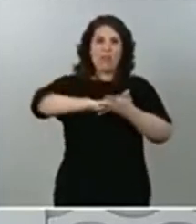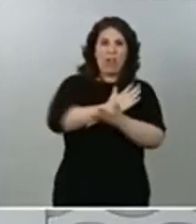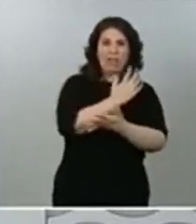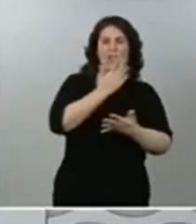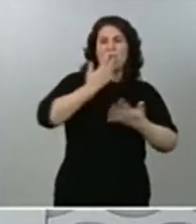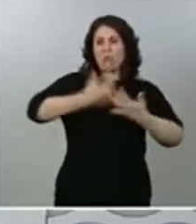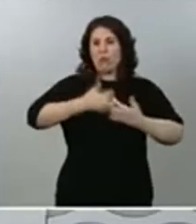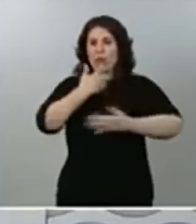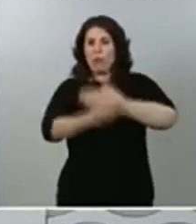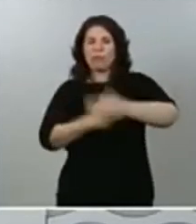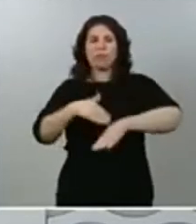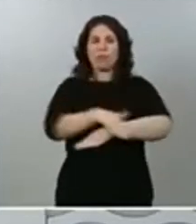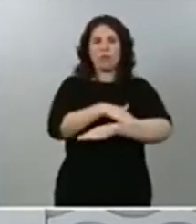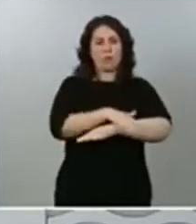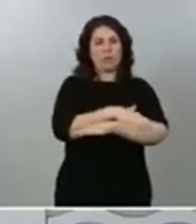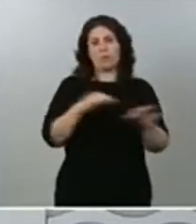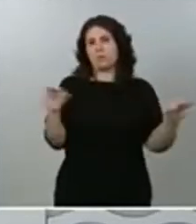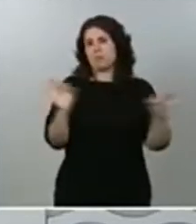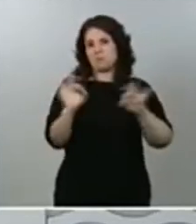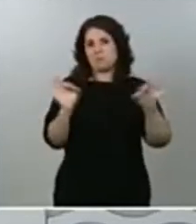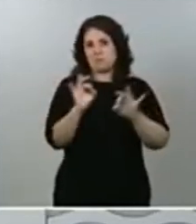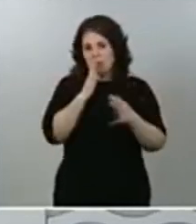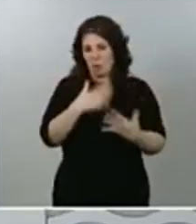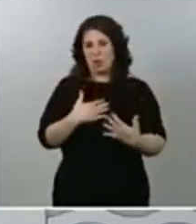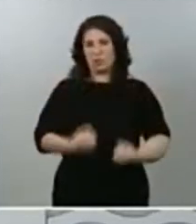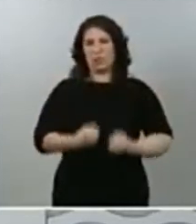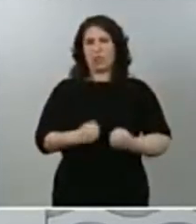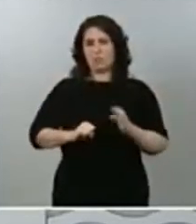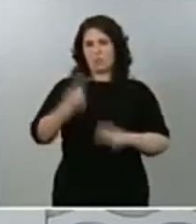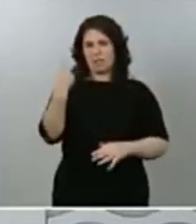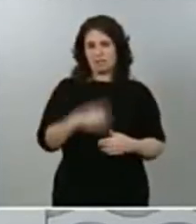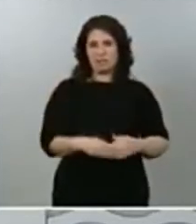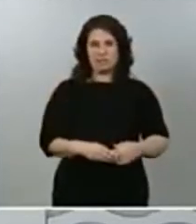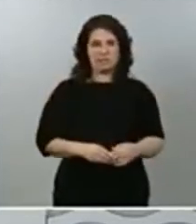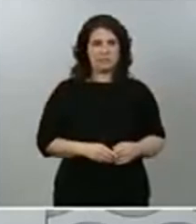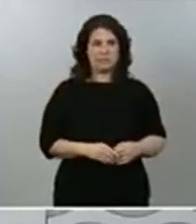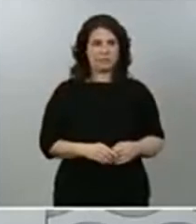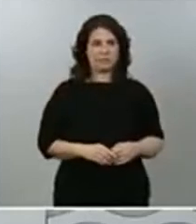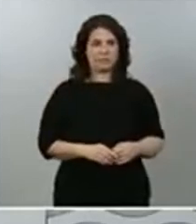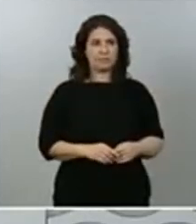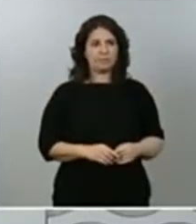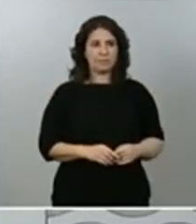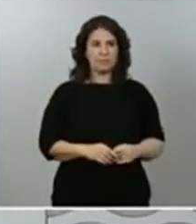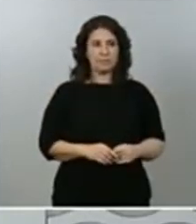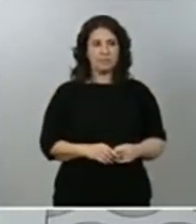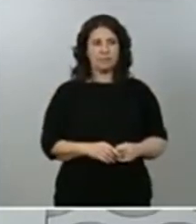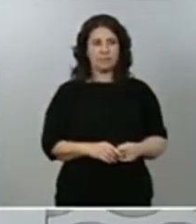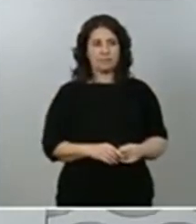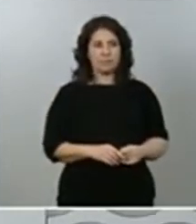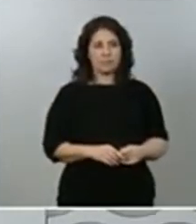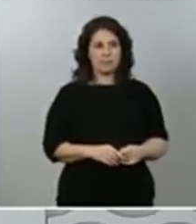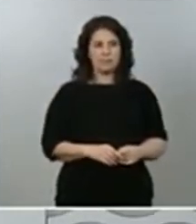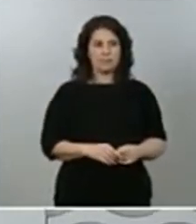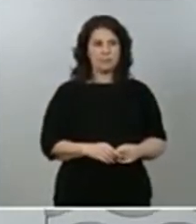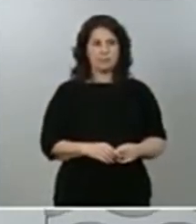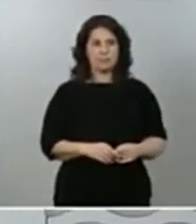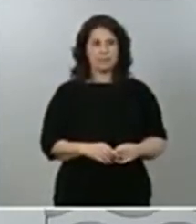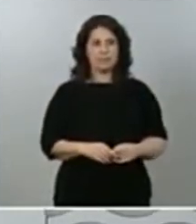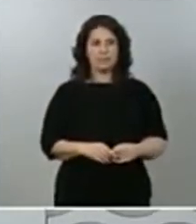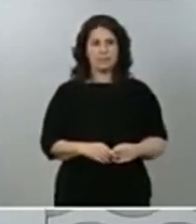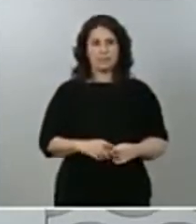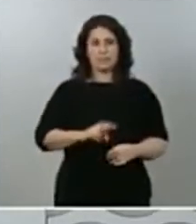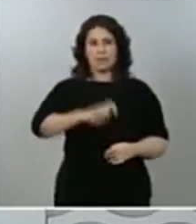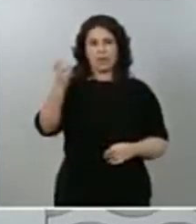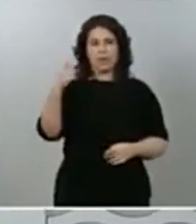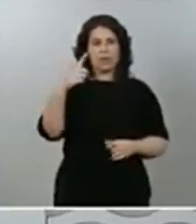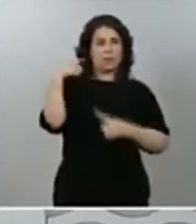del gobierno, un gobierno más fuerte que nunca después de la pandemia. En relación con la siguiente pregunta, bueno, yo creo